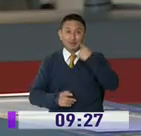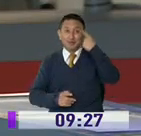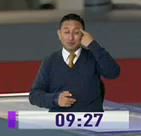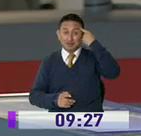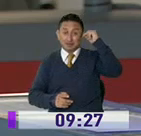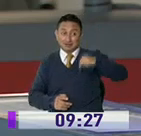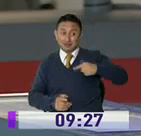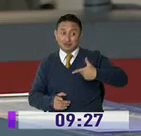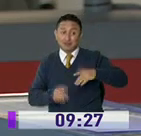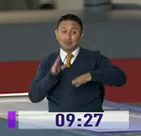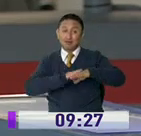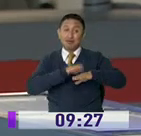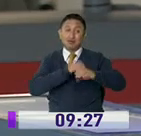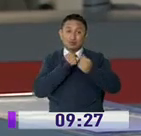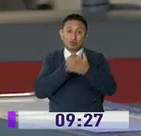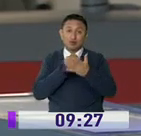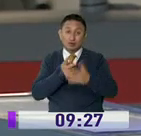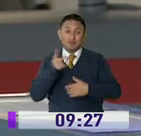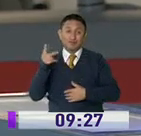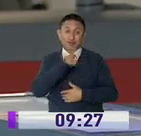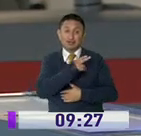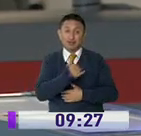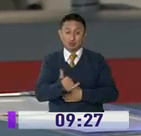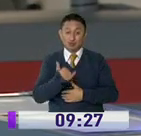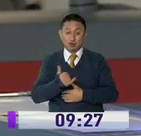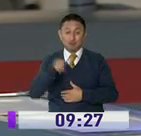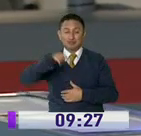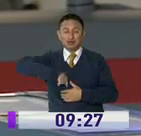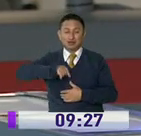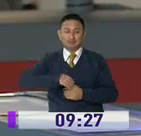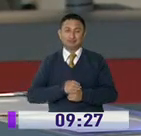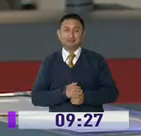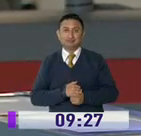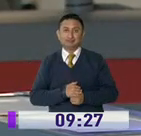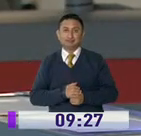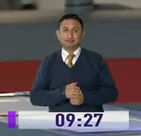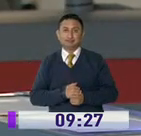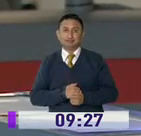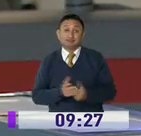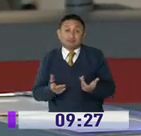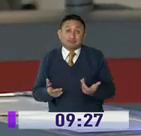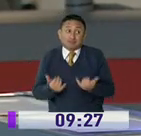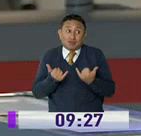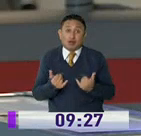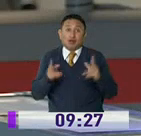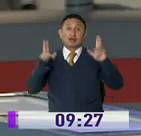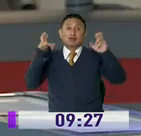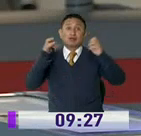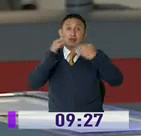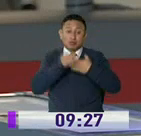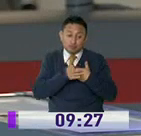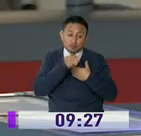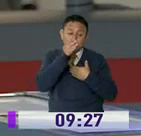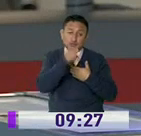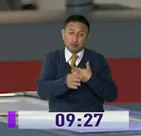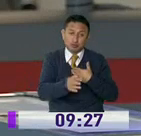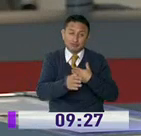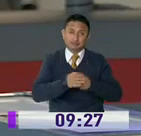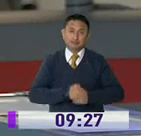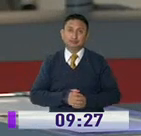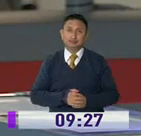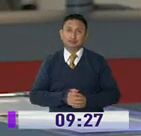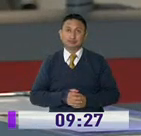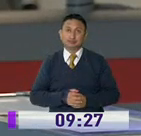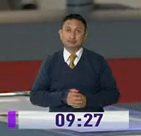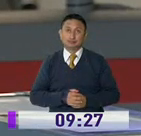estaría detrás de la información falsa que se está generando en el país, justamente con relación a la pandemia del COVID